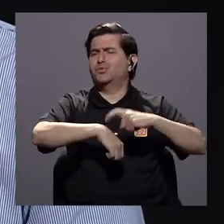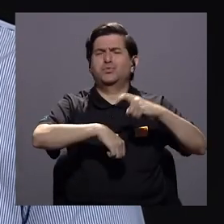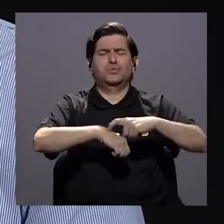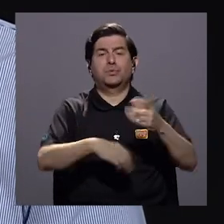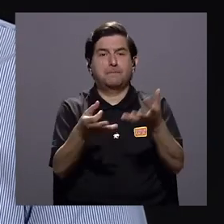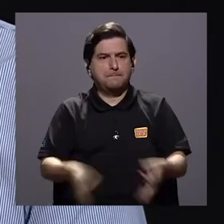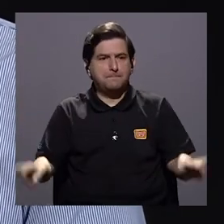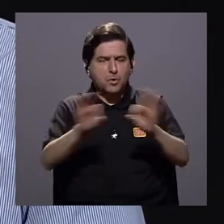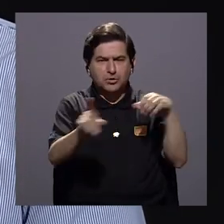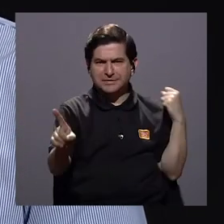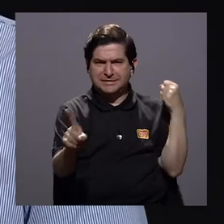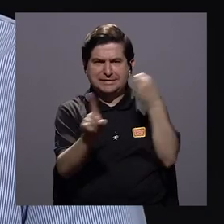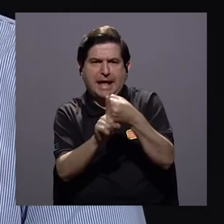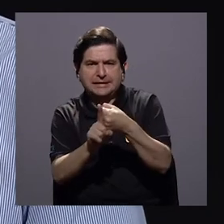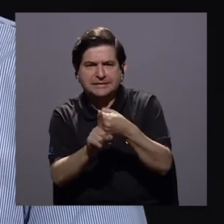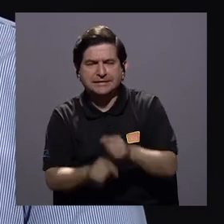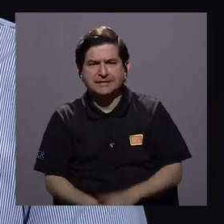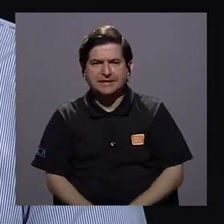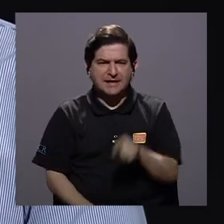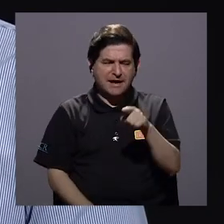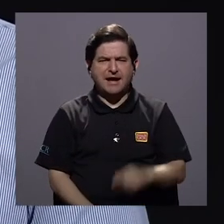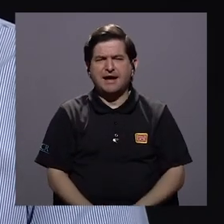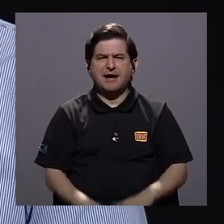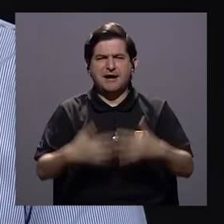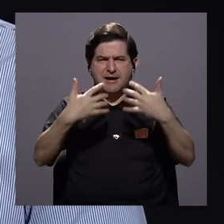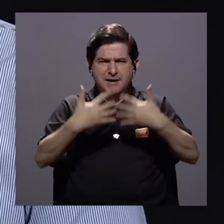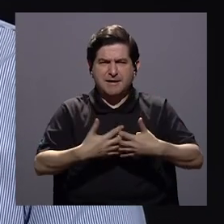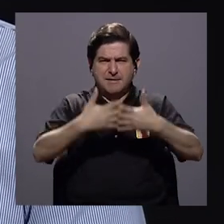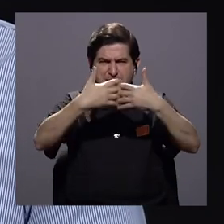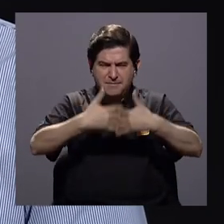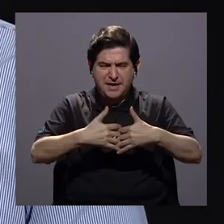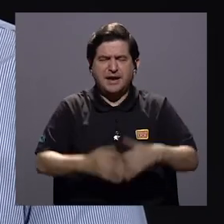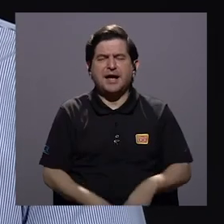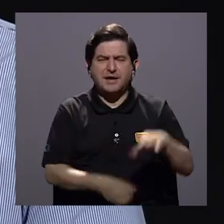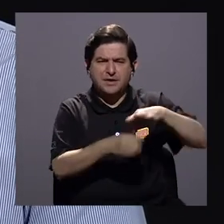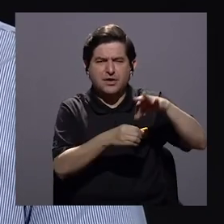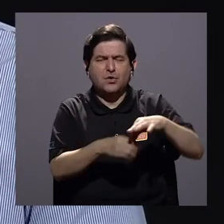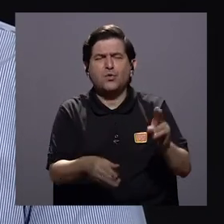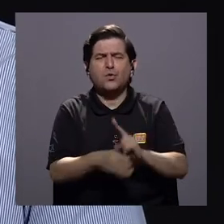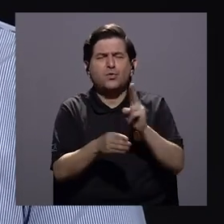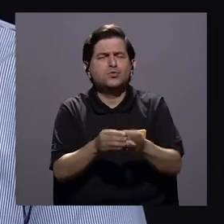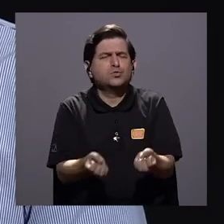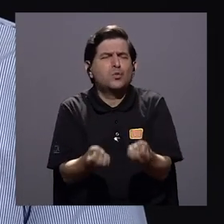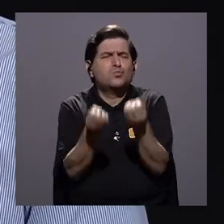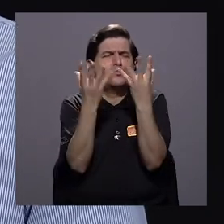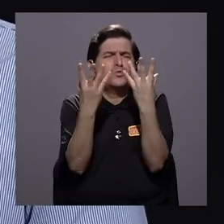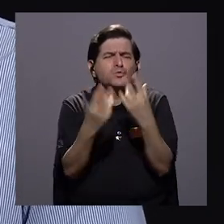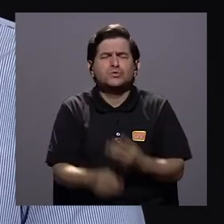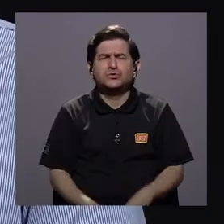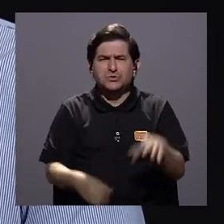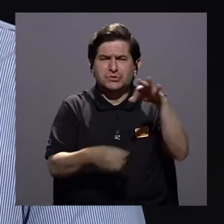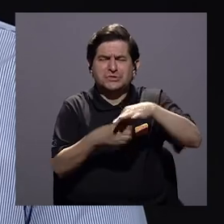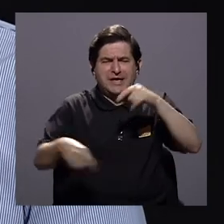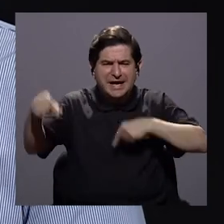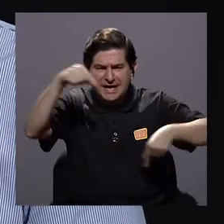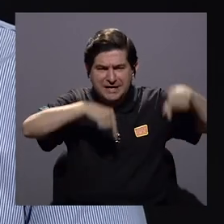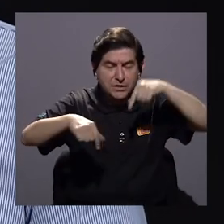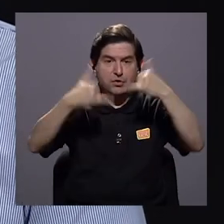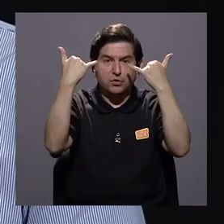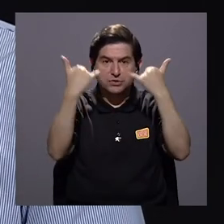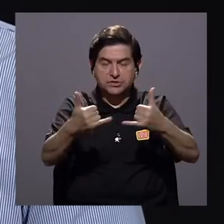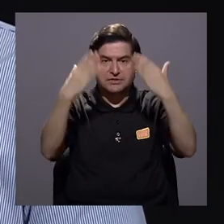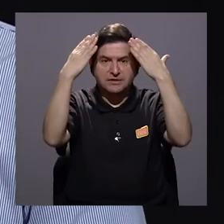tiempo por importantes impactos. un tipo muy mecanizado de cultivo con un alto uso de agroquímicos que ya ha generado